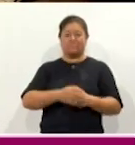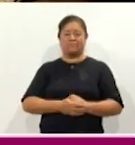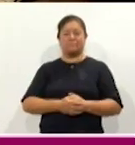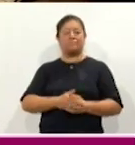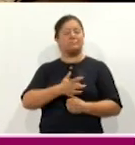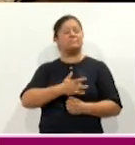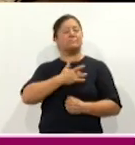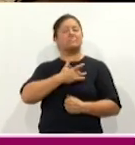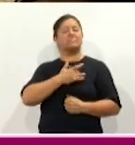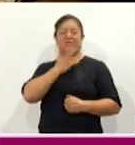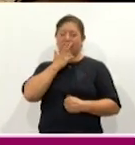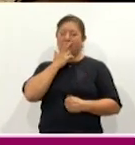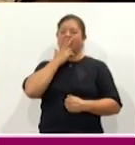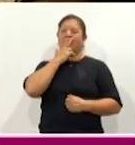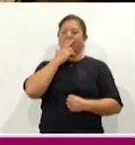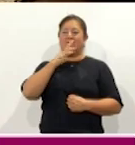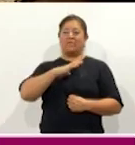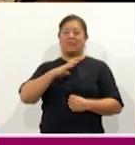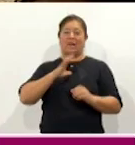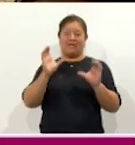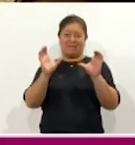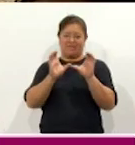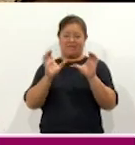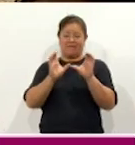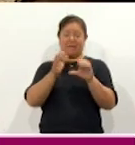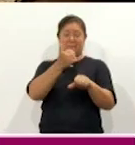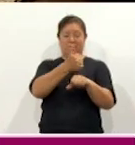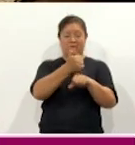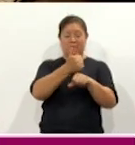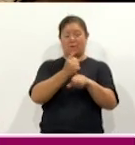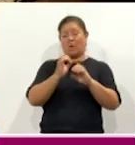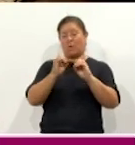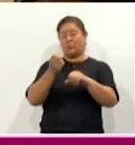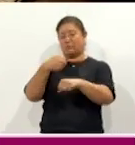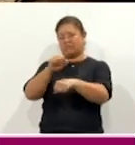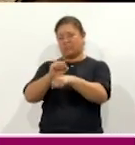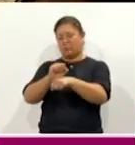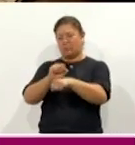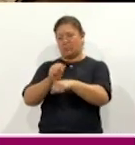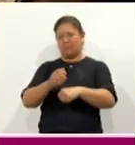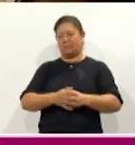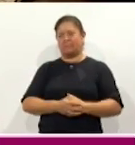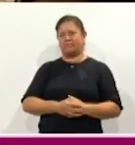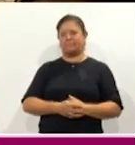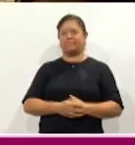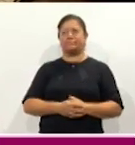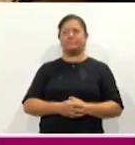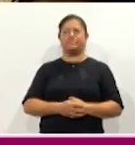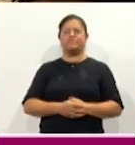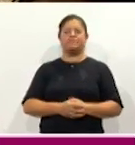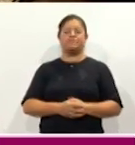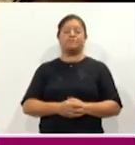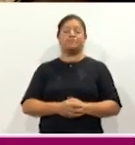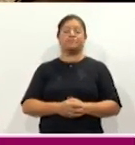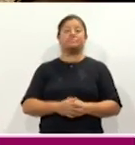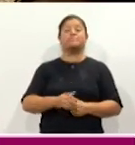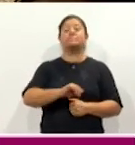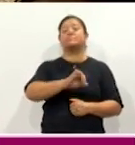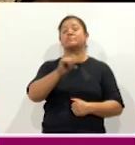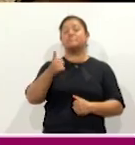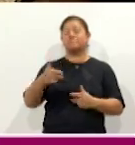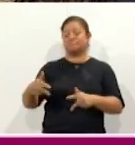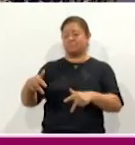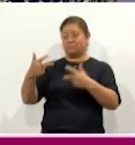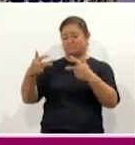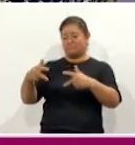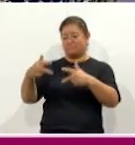satisfacción de tener su diploma de primaria o de secundaria según sea el caso. Y sobre todo porque la otra modalidad de estudio que tenemos